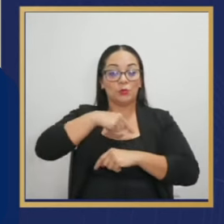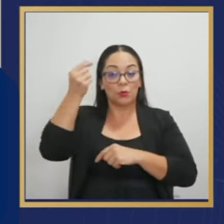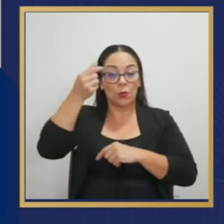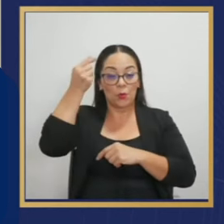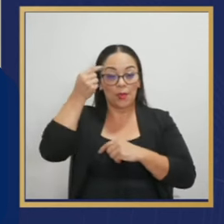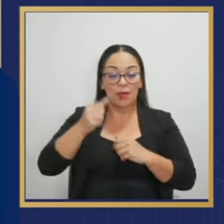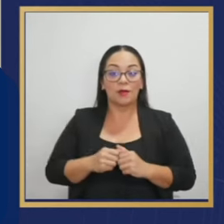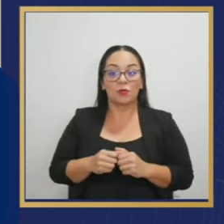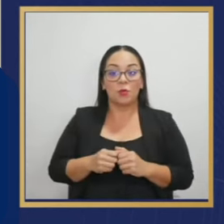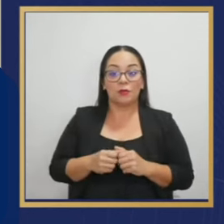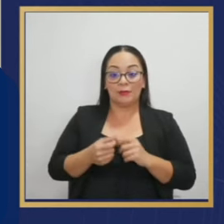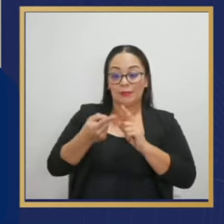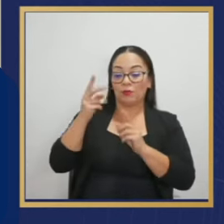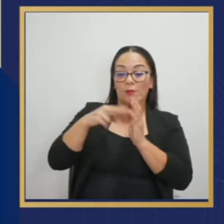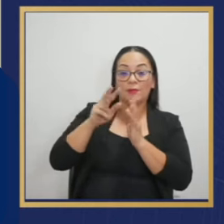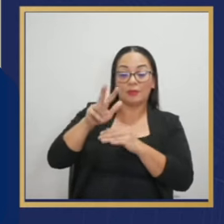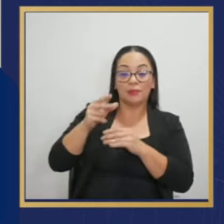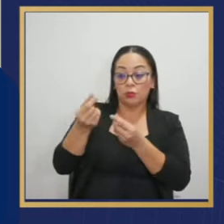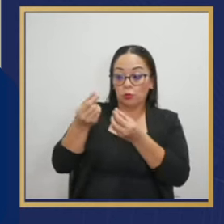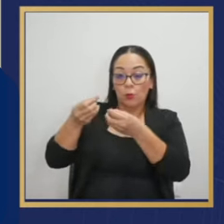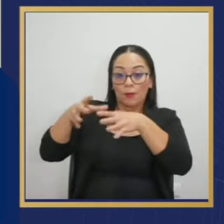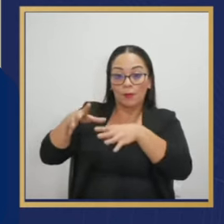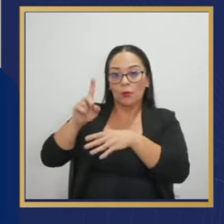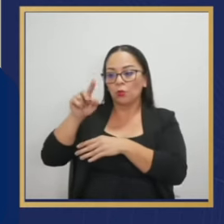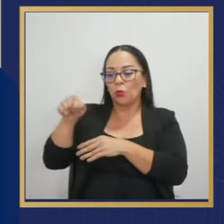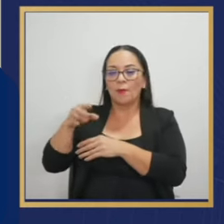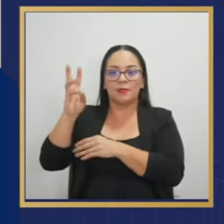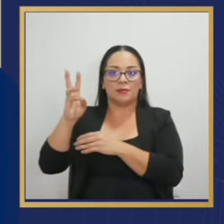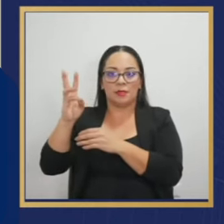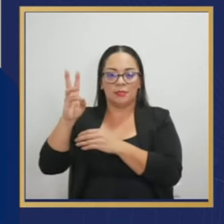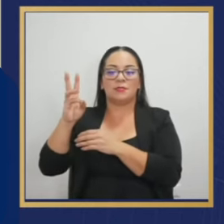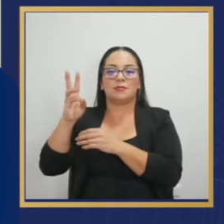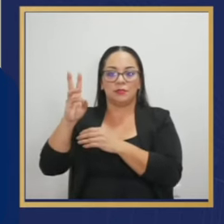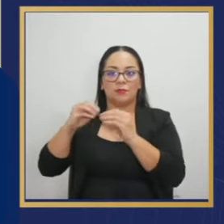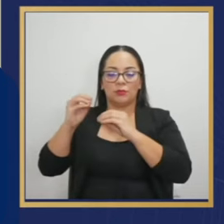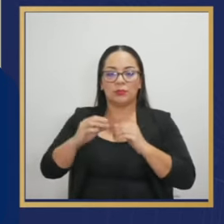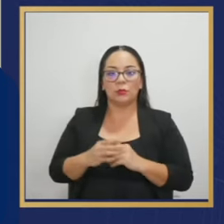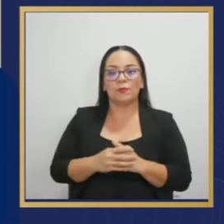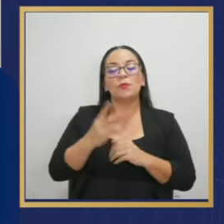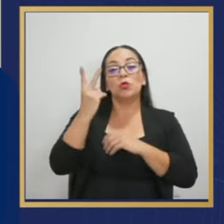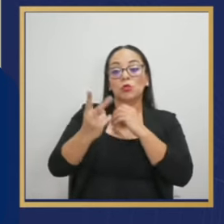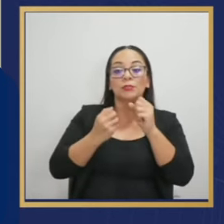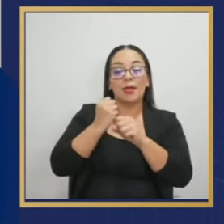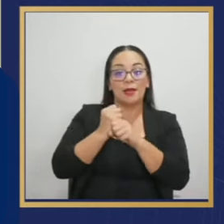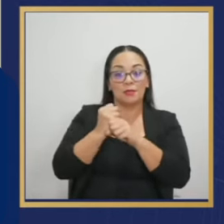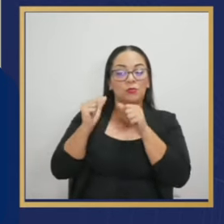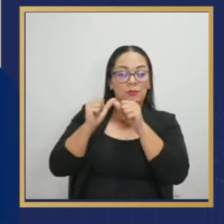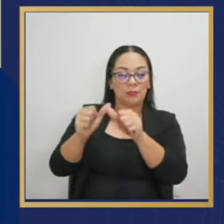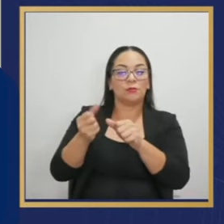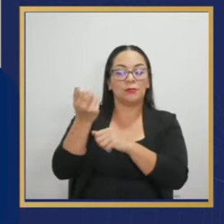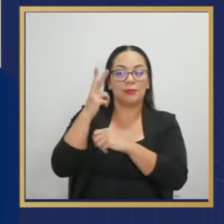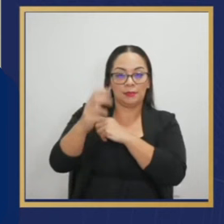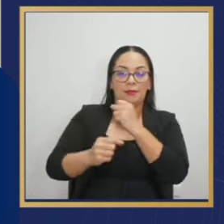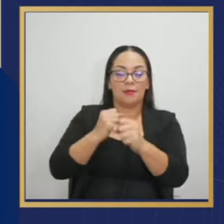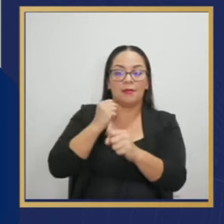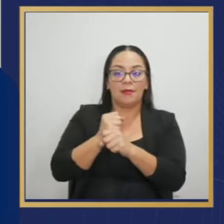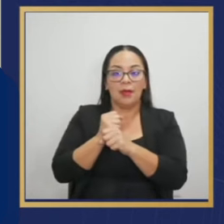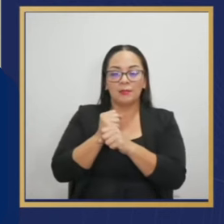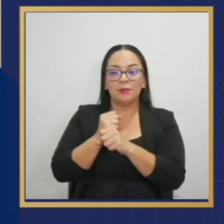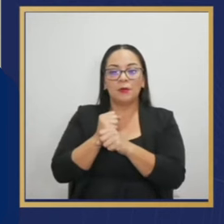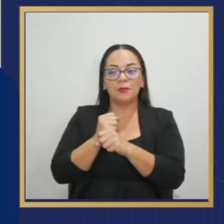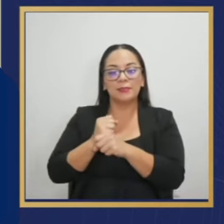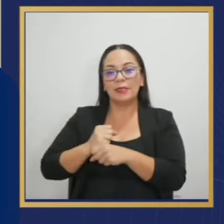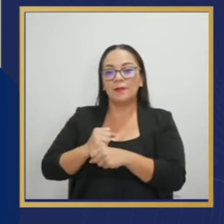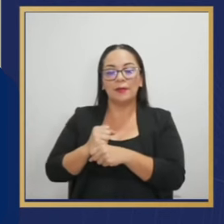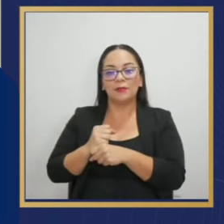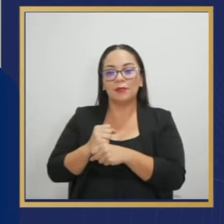logramos un superávit primario de 1.6. Dos años seguidos, desde hace 13 años no se tienen dos años seguidos de superávit